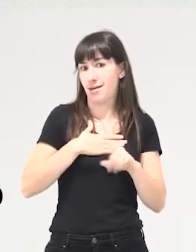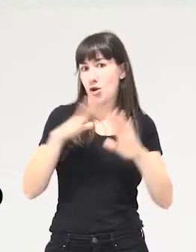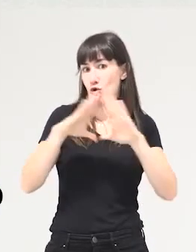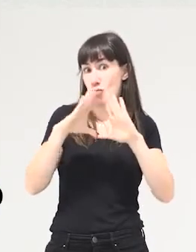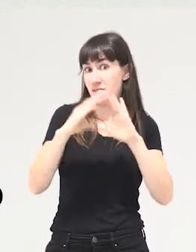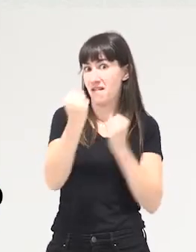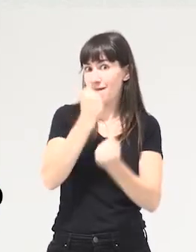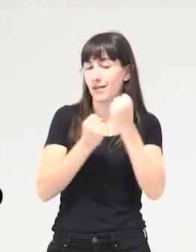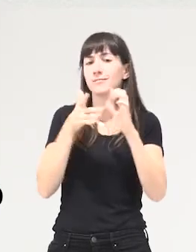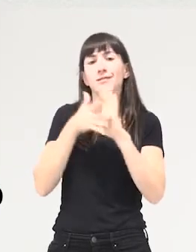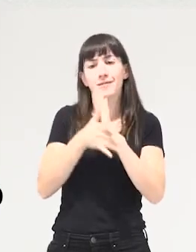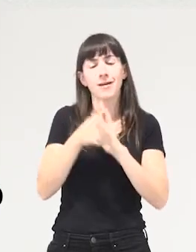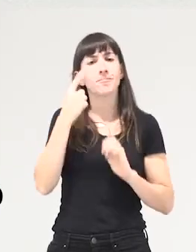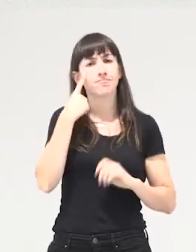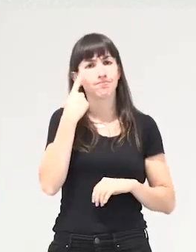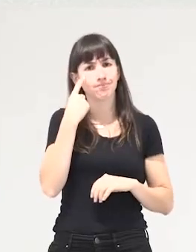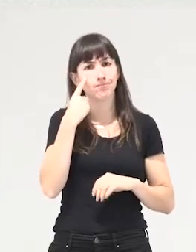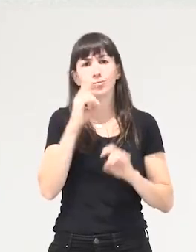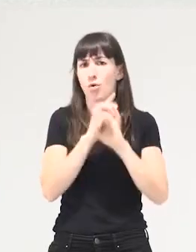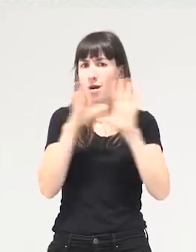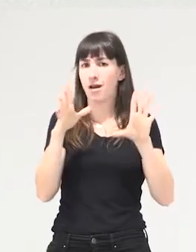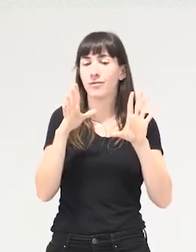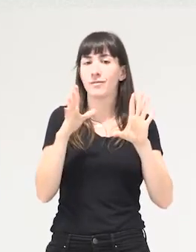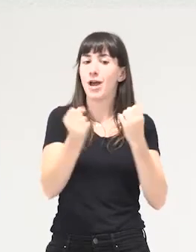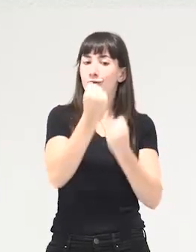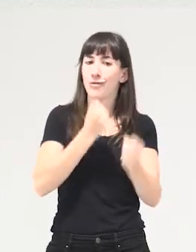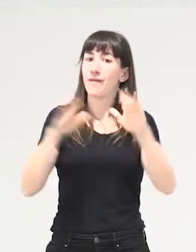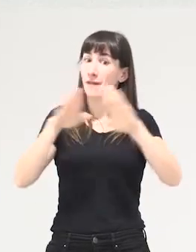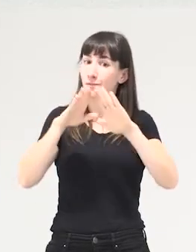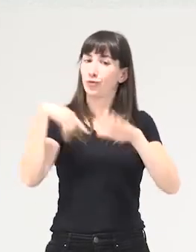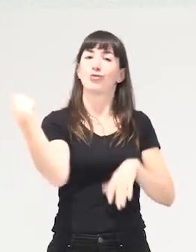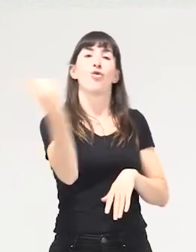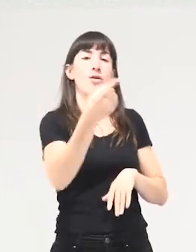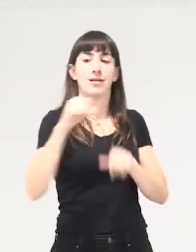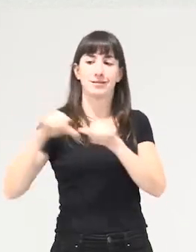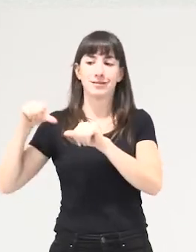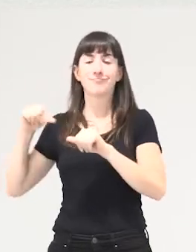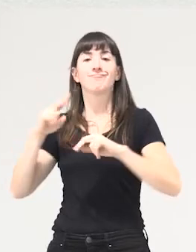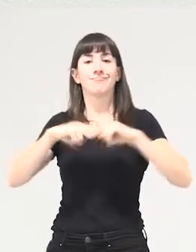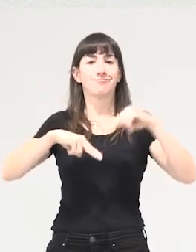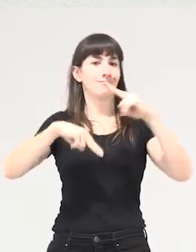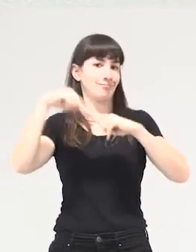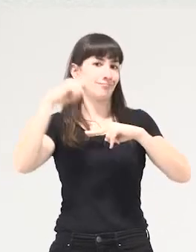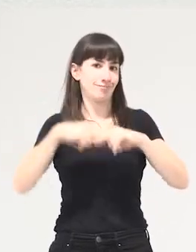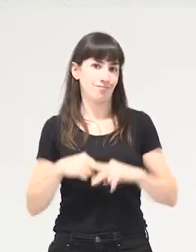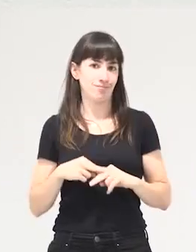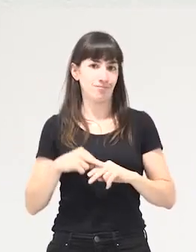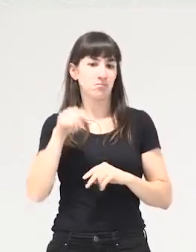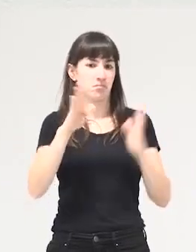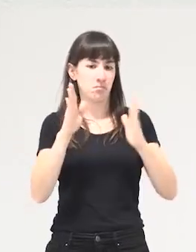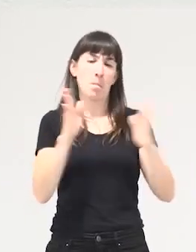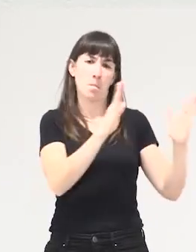definitorio de la economía feminista que hemos construido entre todas en los últimos años. Insisto que esto lo dejo para